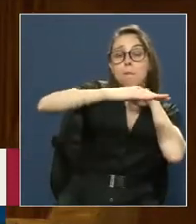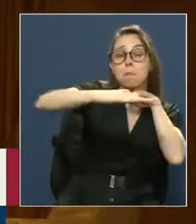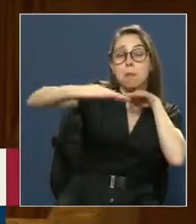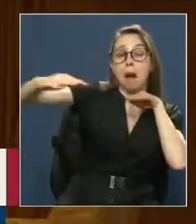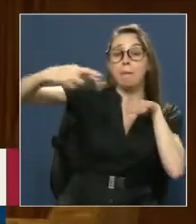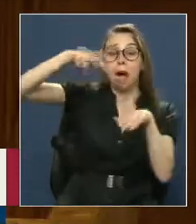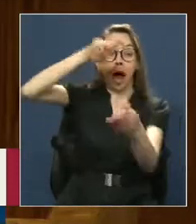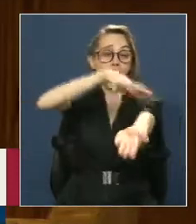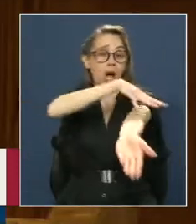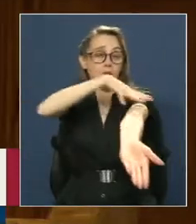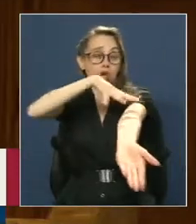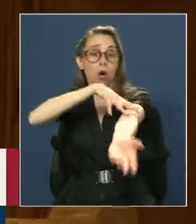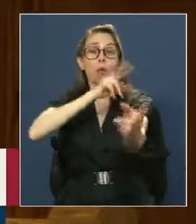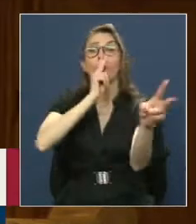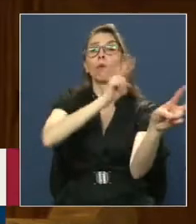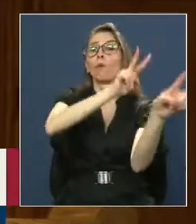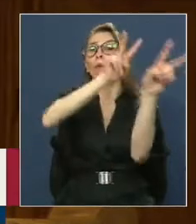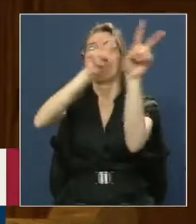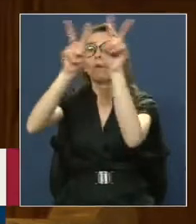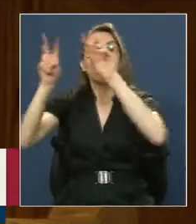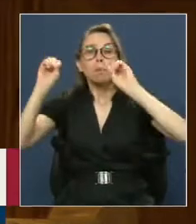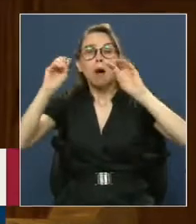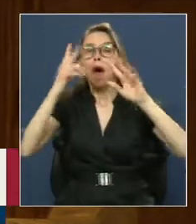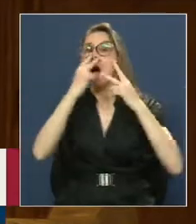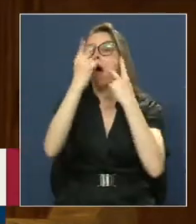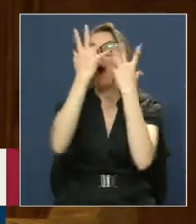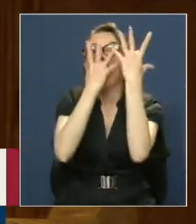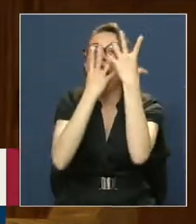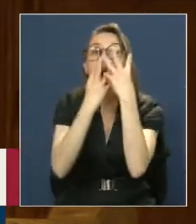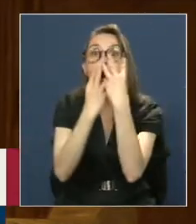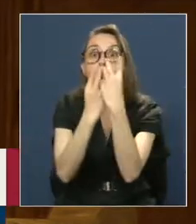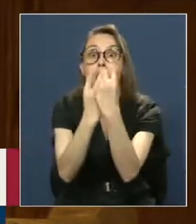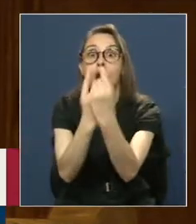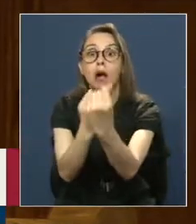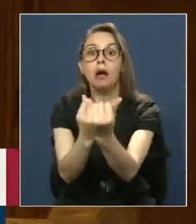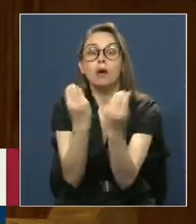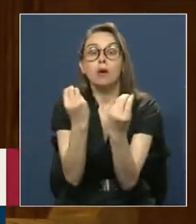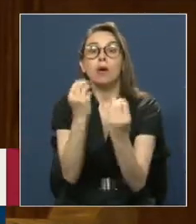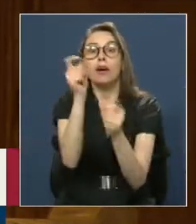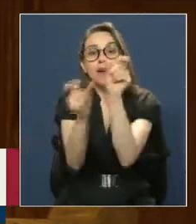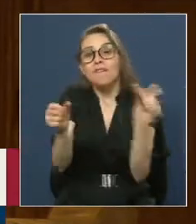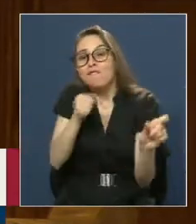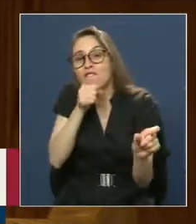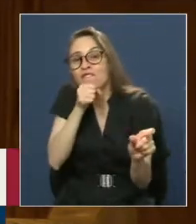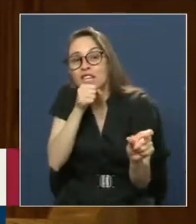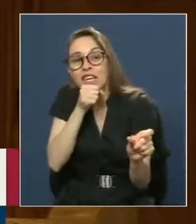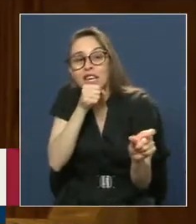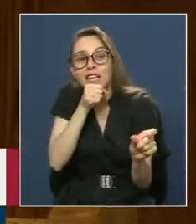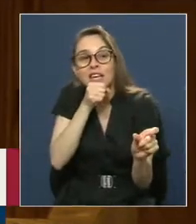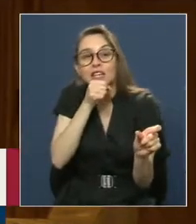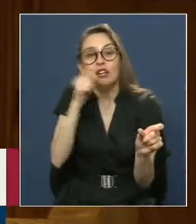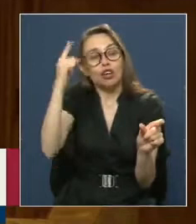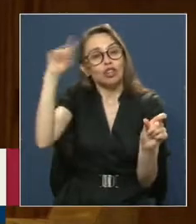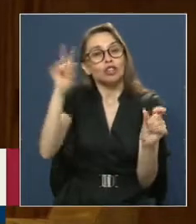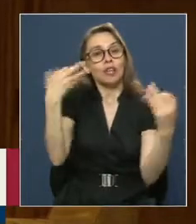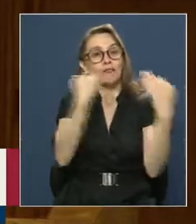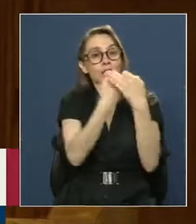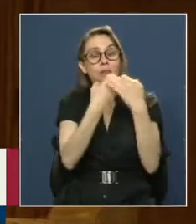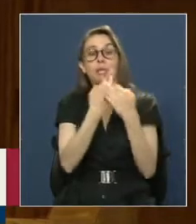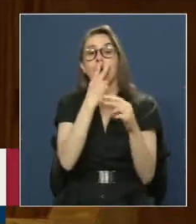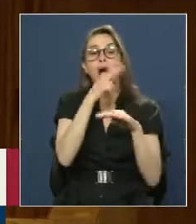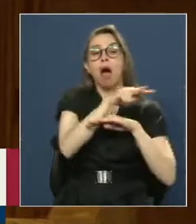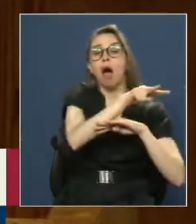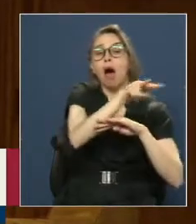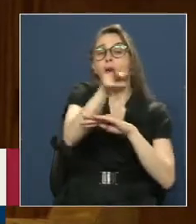Es un paisaje Mágico Envolvente Fascinante Que según cuentan Los viejos Sin sabérselo explicar Captura